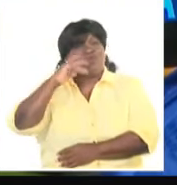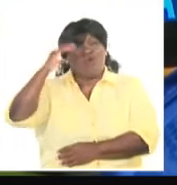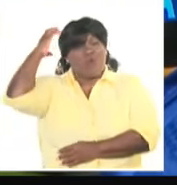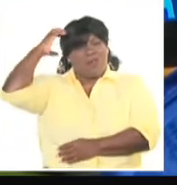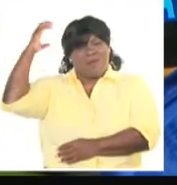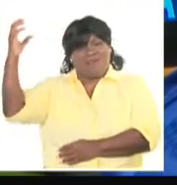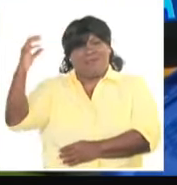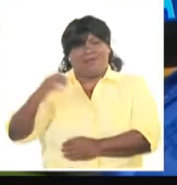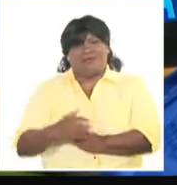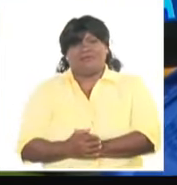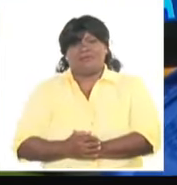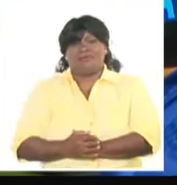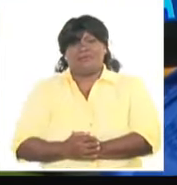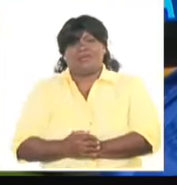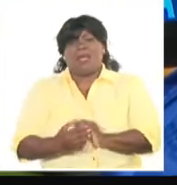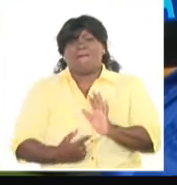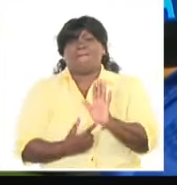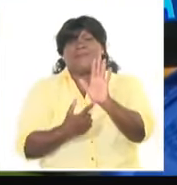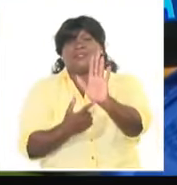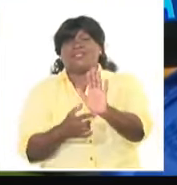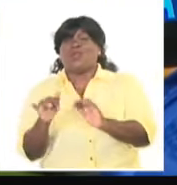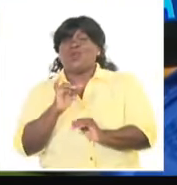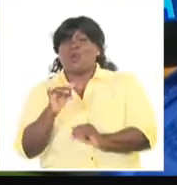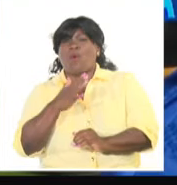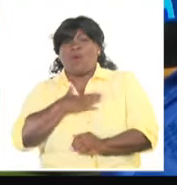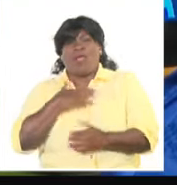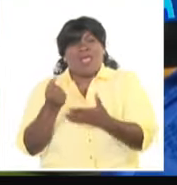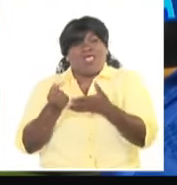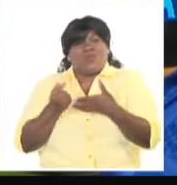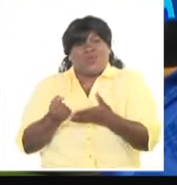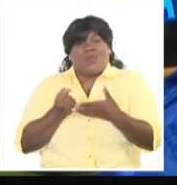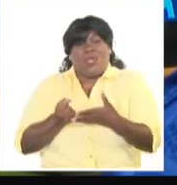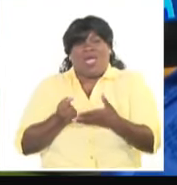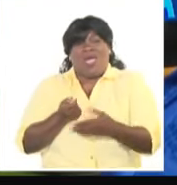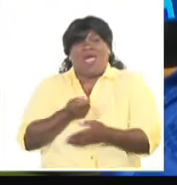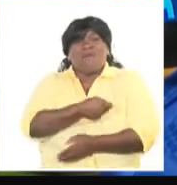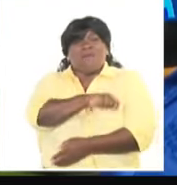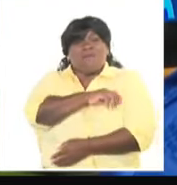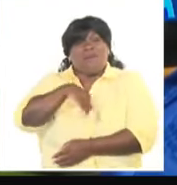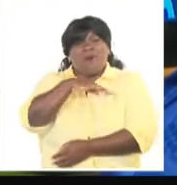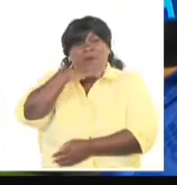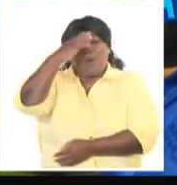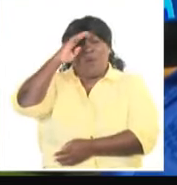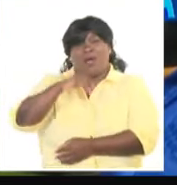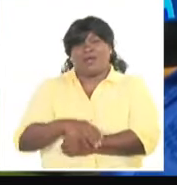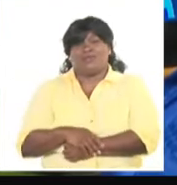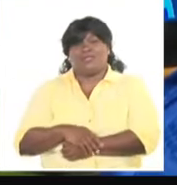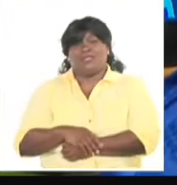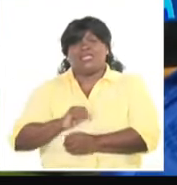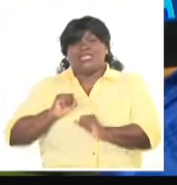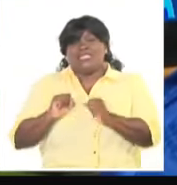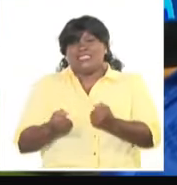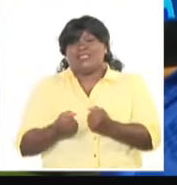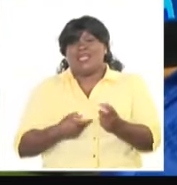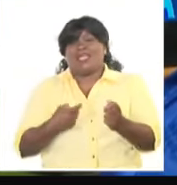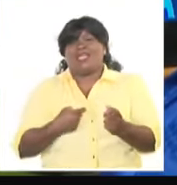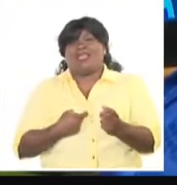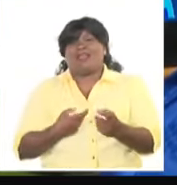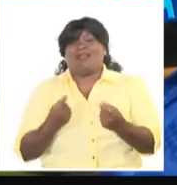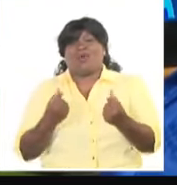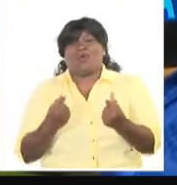Tratan de presentarse como benefactores del pueblo cubano, mientras recrudecen su guerra económica para hacer colapsar